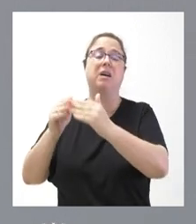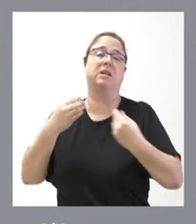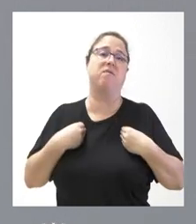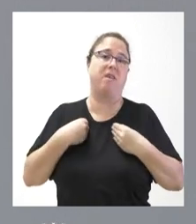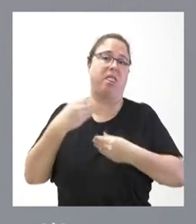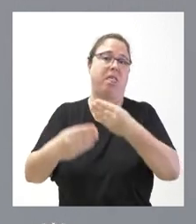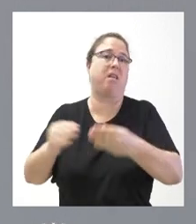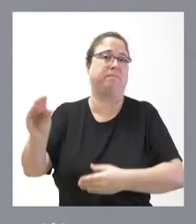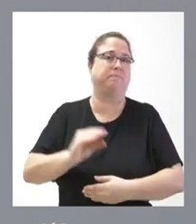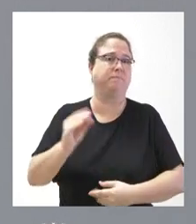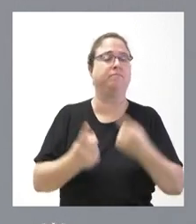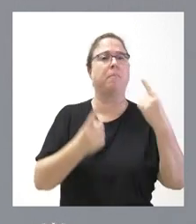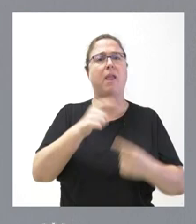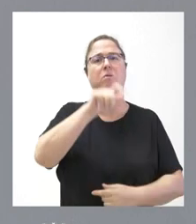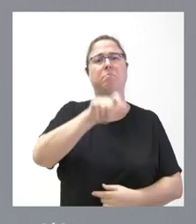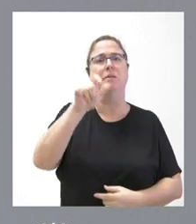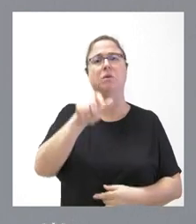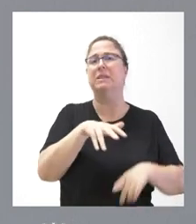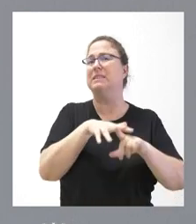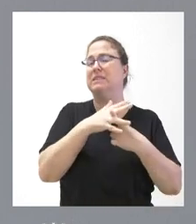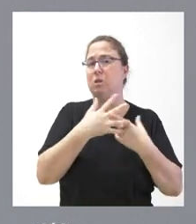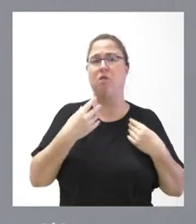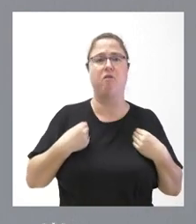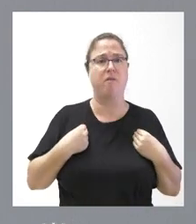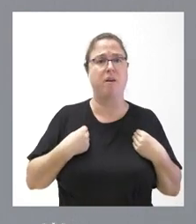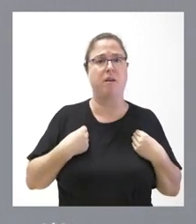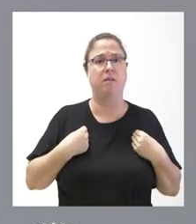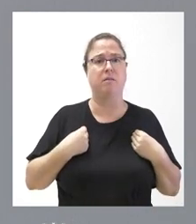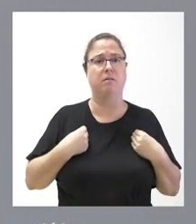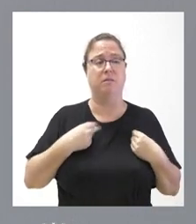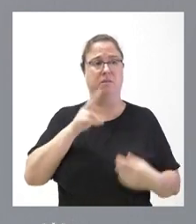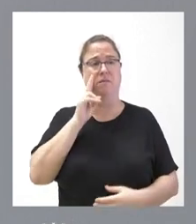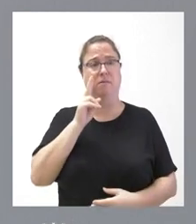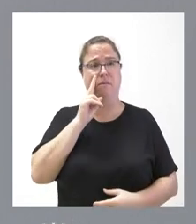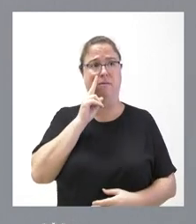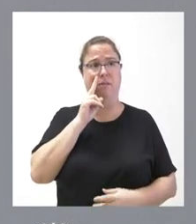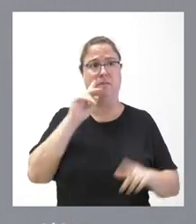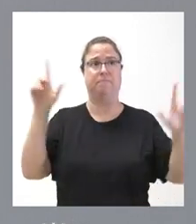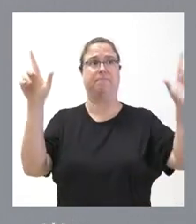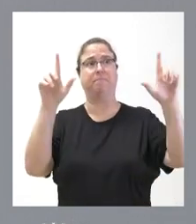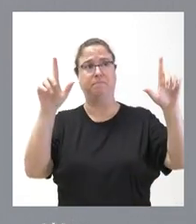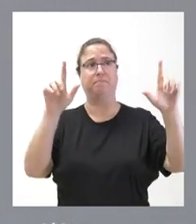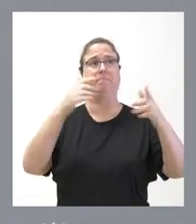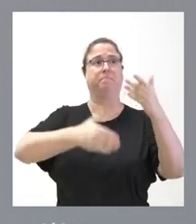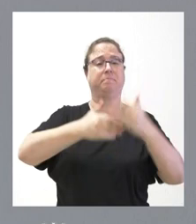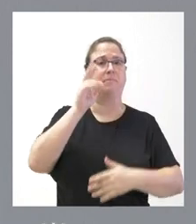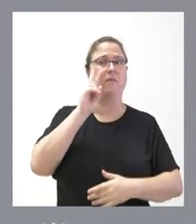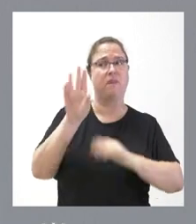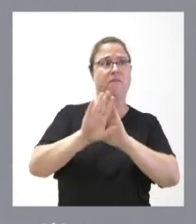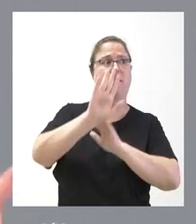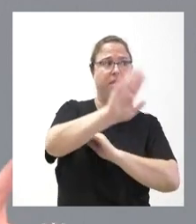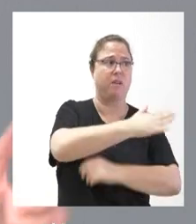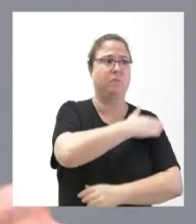fin de mes y otras son personas que ante la situación que se vive y lo que ven en los medios de comunicación y lo que ven de sus vecinos